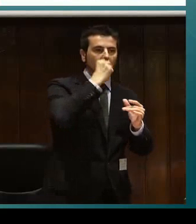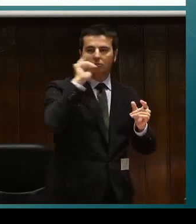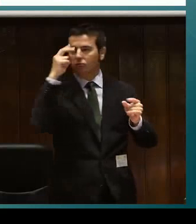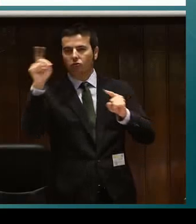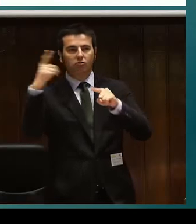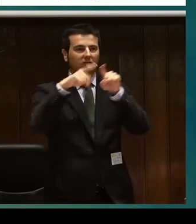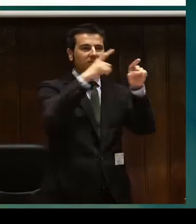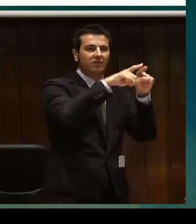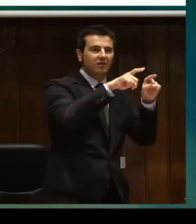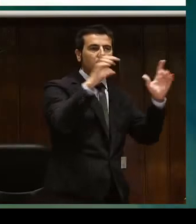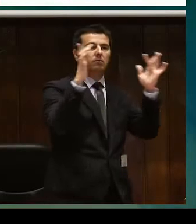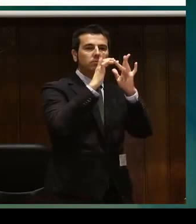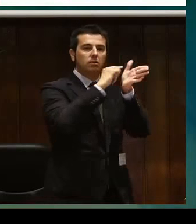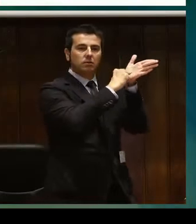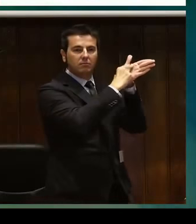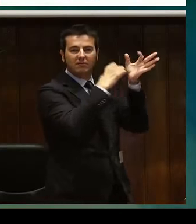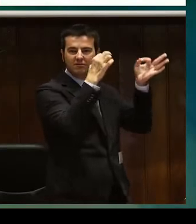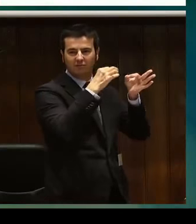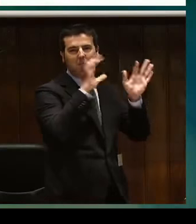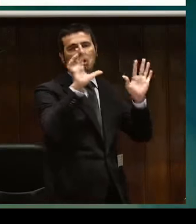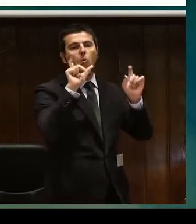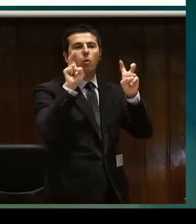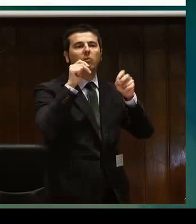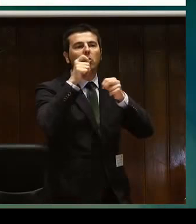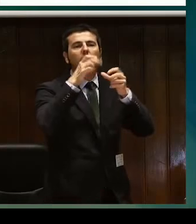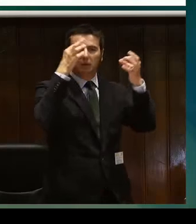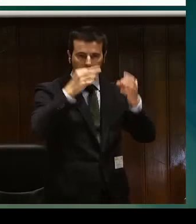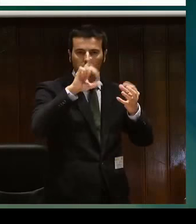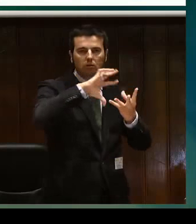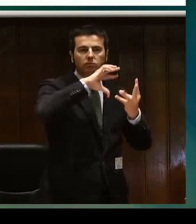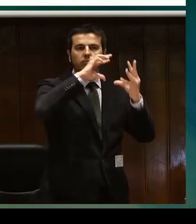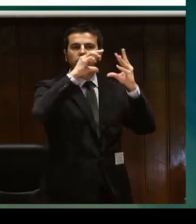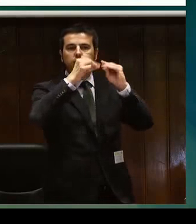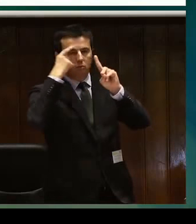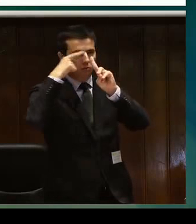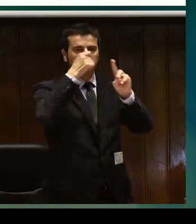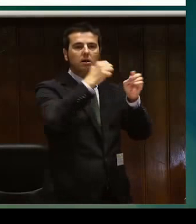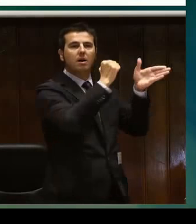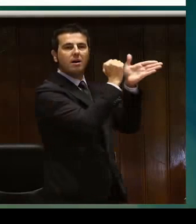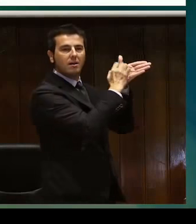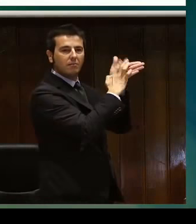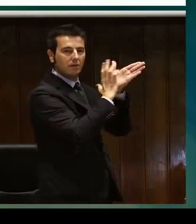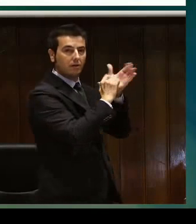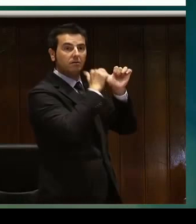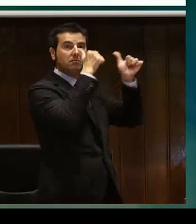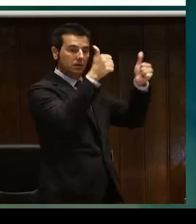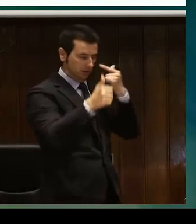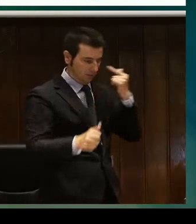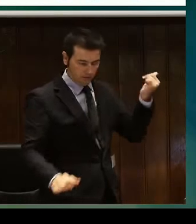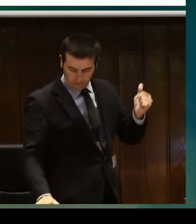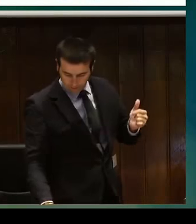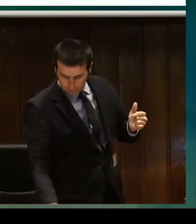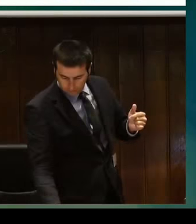con frecuencia, sino con algunas personas sordociegas que lo requieren para su comunicación. Es más, un sistema de